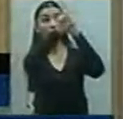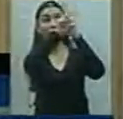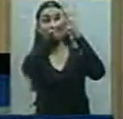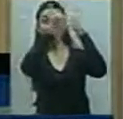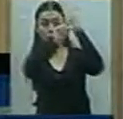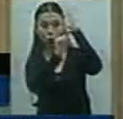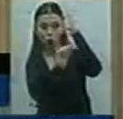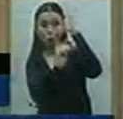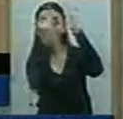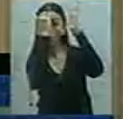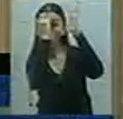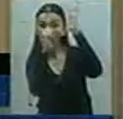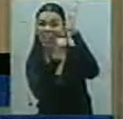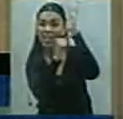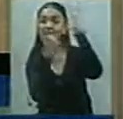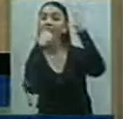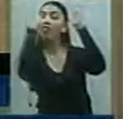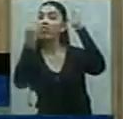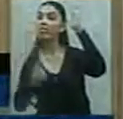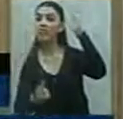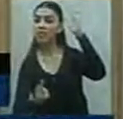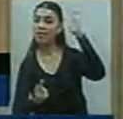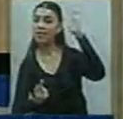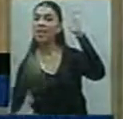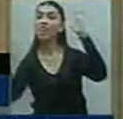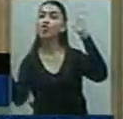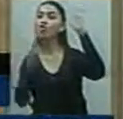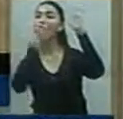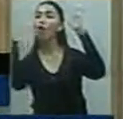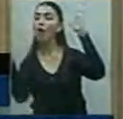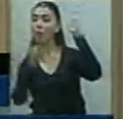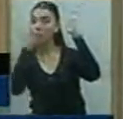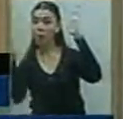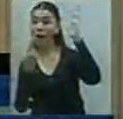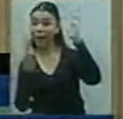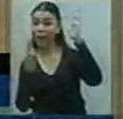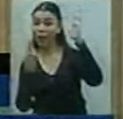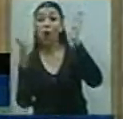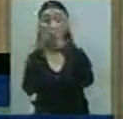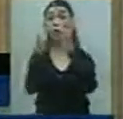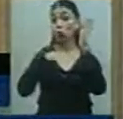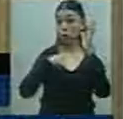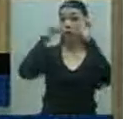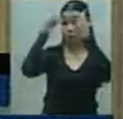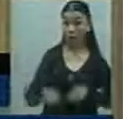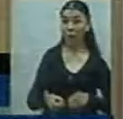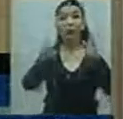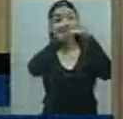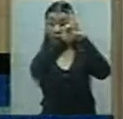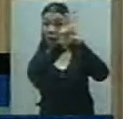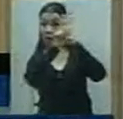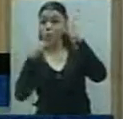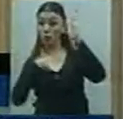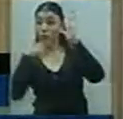juntos en la confección de este estatuto cuando ha sido reformado. Digo juntos porque yo también he trabajado. Entonces, si yo soy